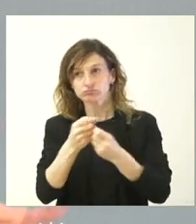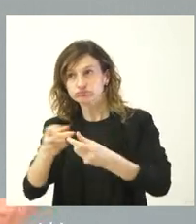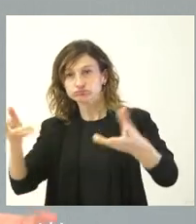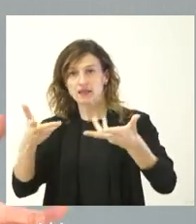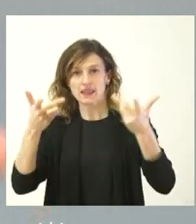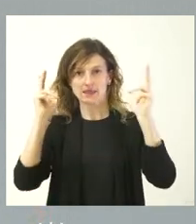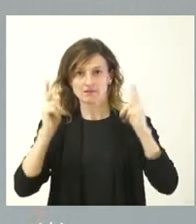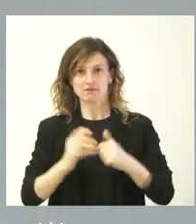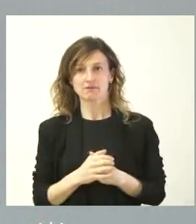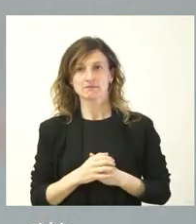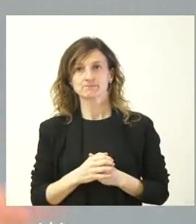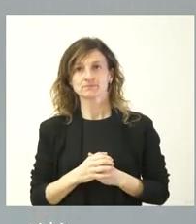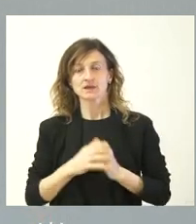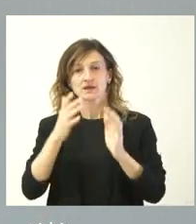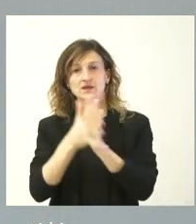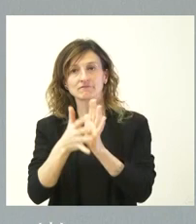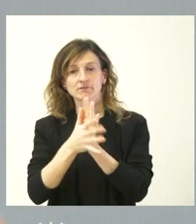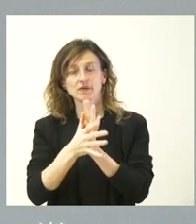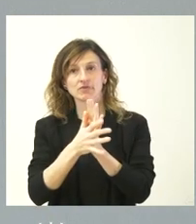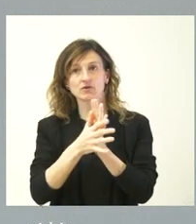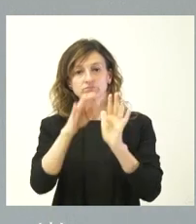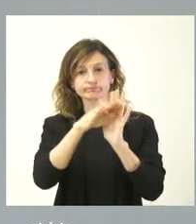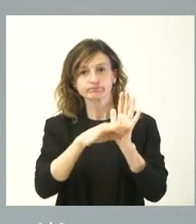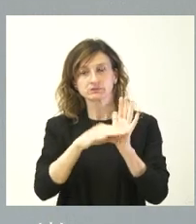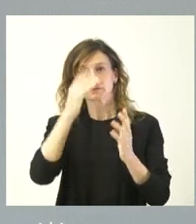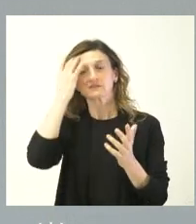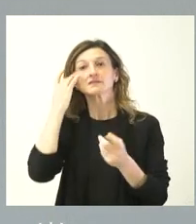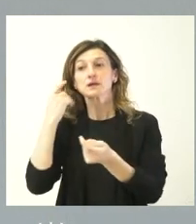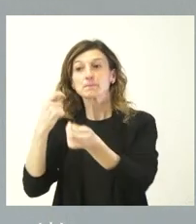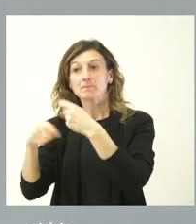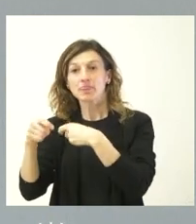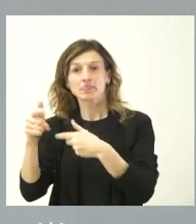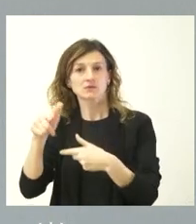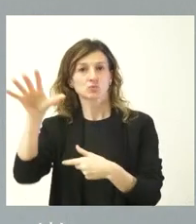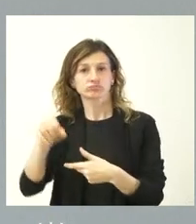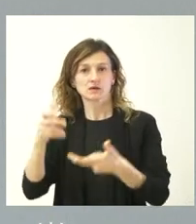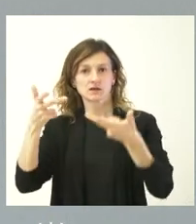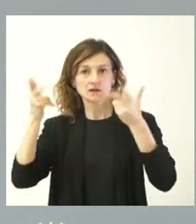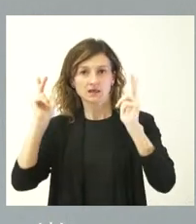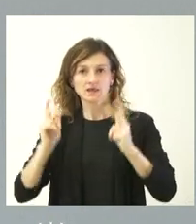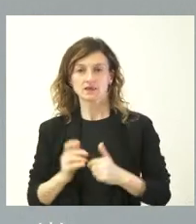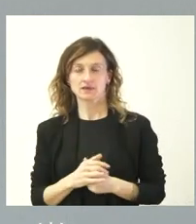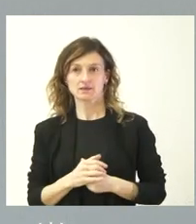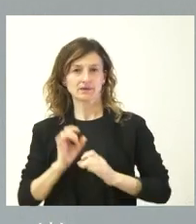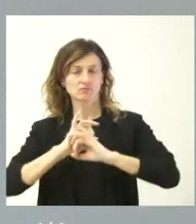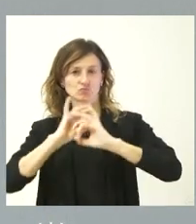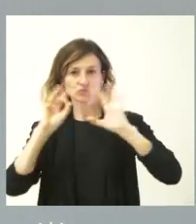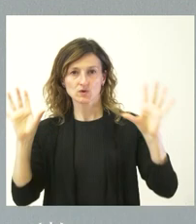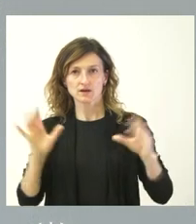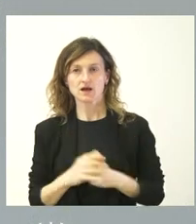no hace falta poner una información de que ahí tienen esos productos para que si el producto se vende efectivamente pues sea claramente